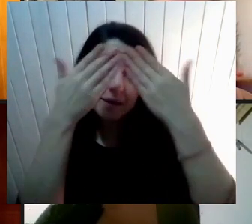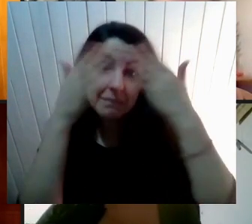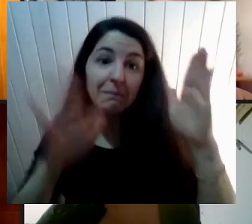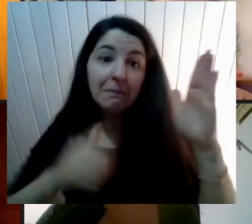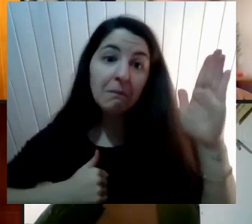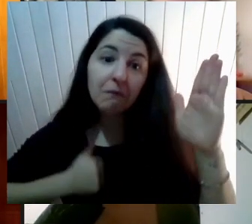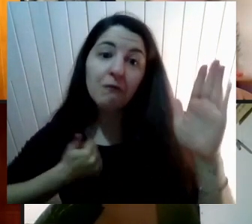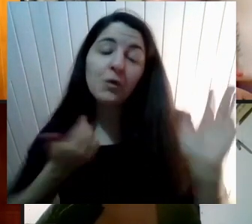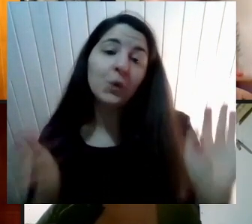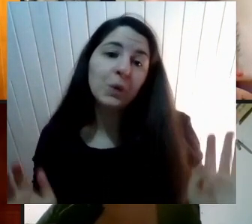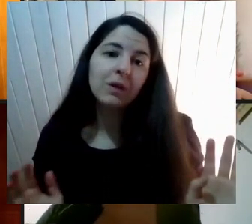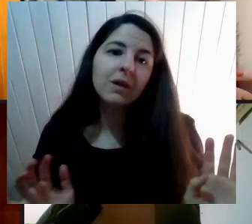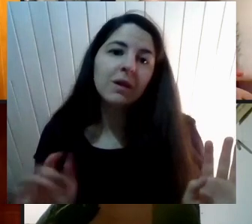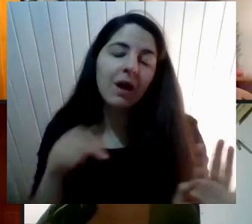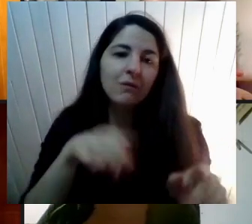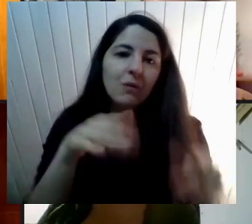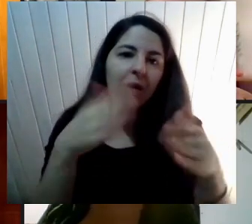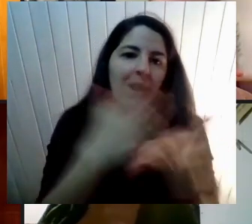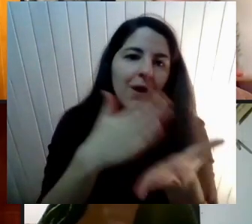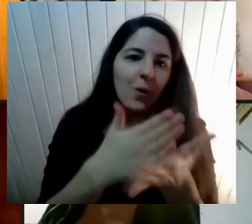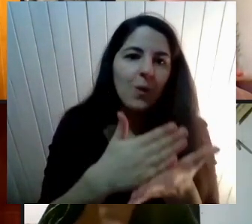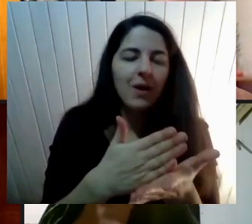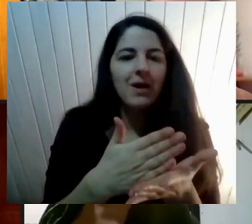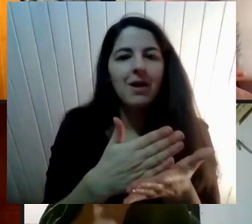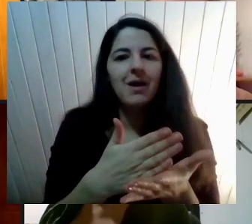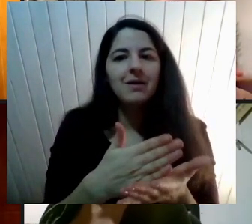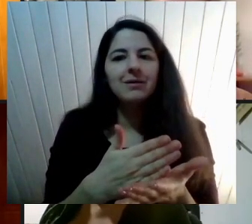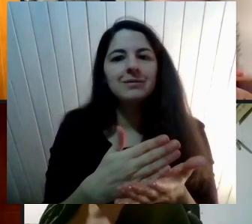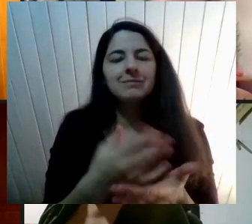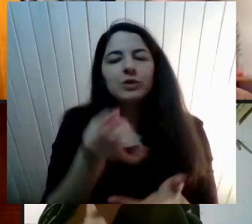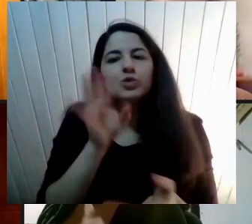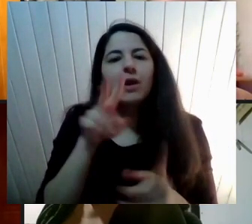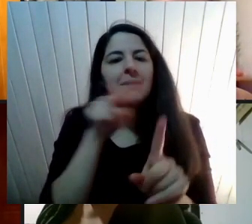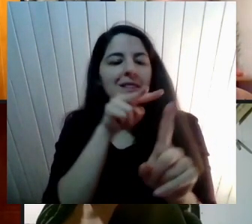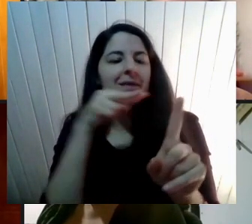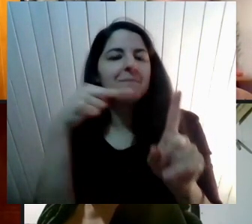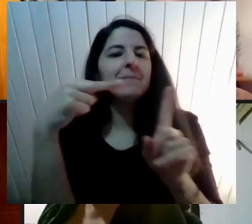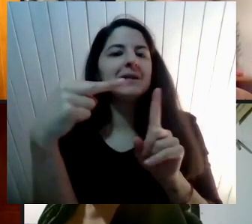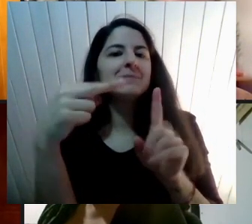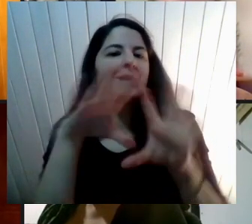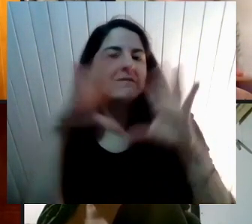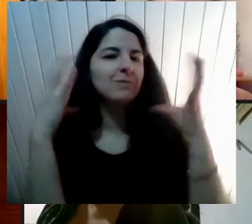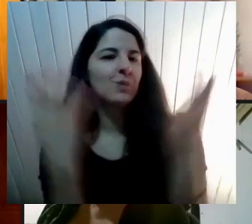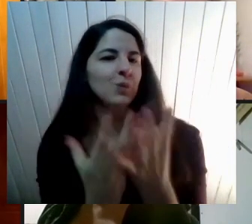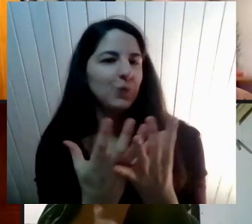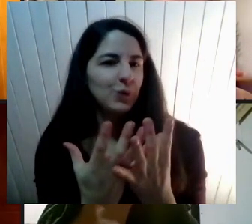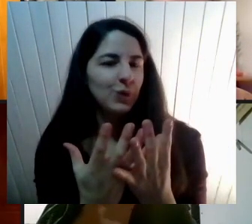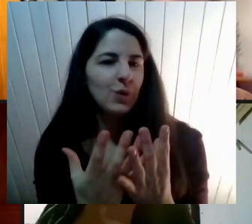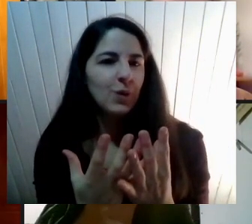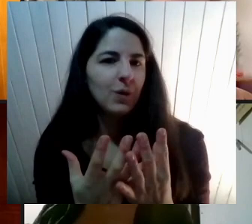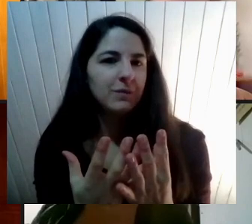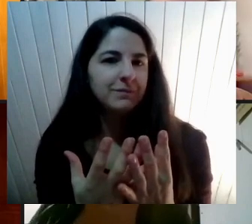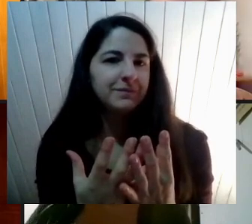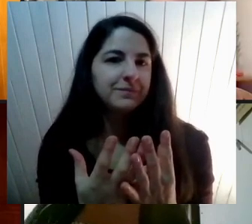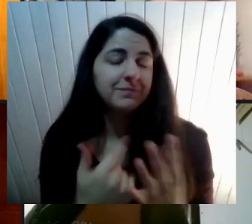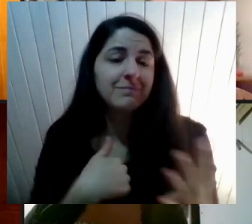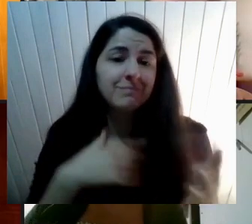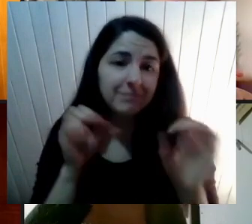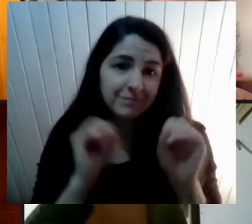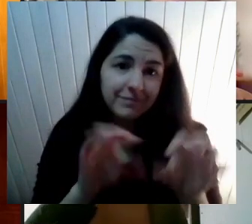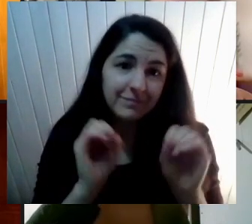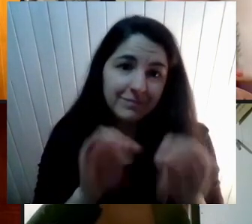Una Una perspectiva Con la que se Aborda el mundo Y así también Lo pueden hacer En su formación Educativa